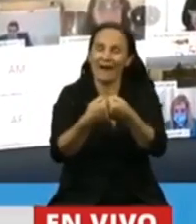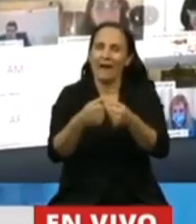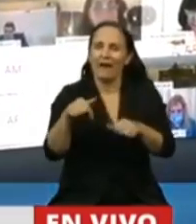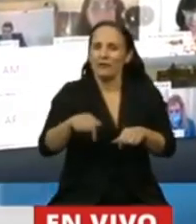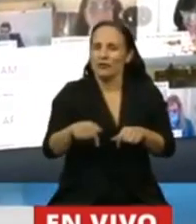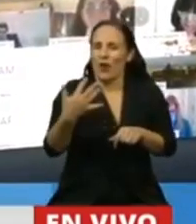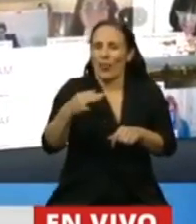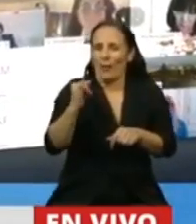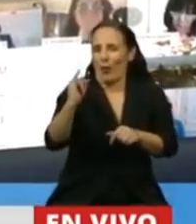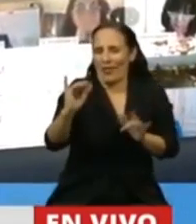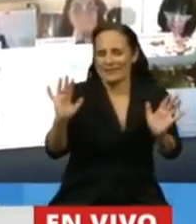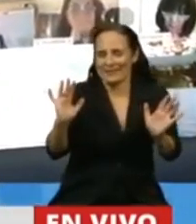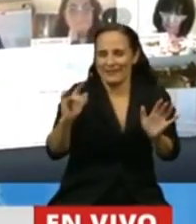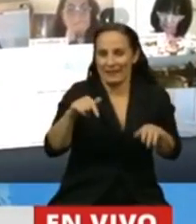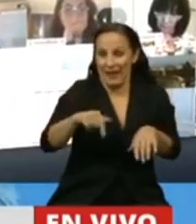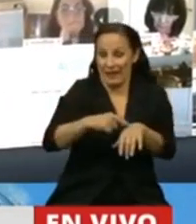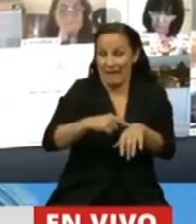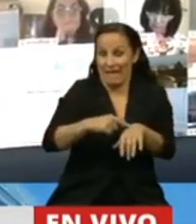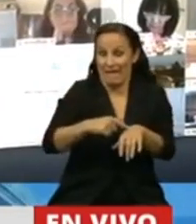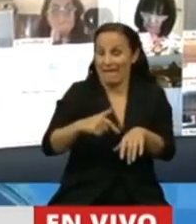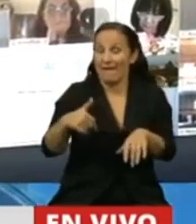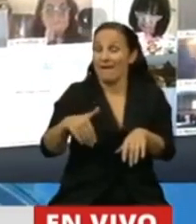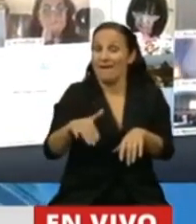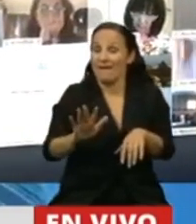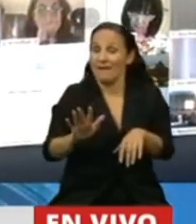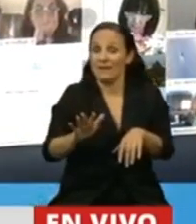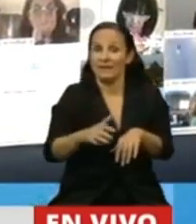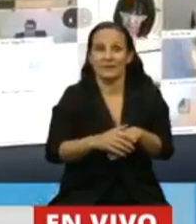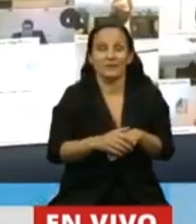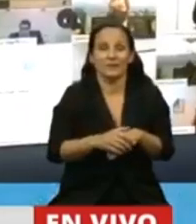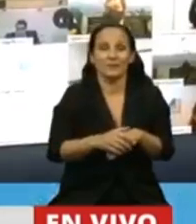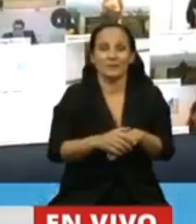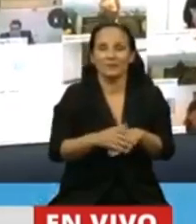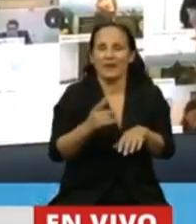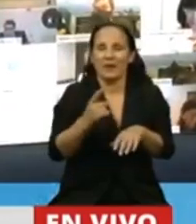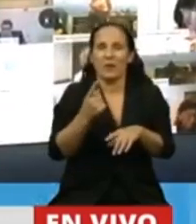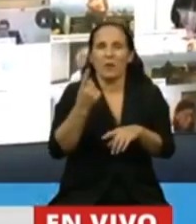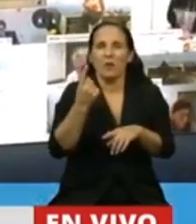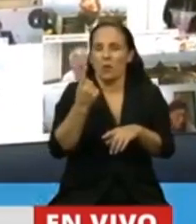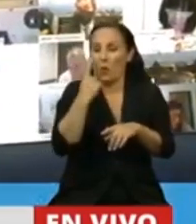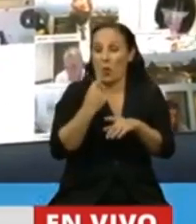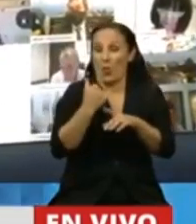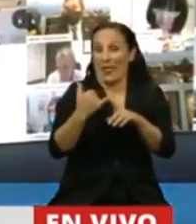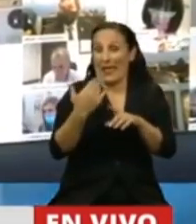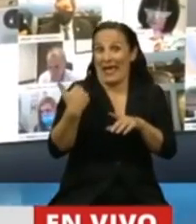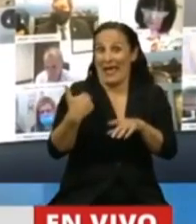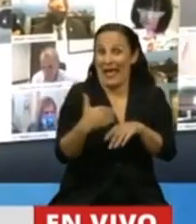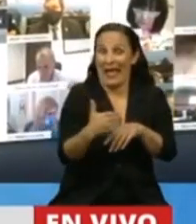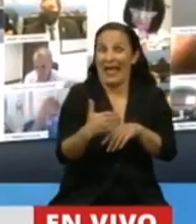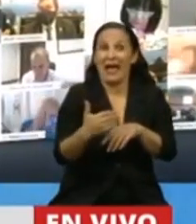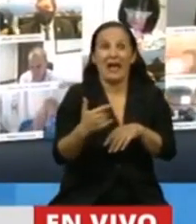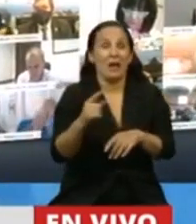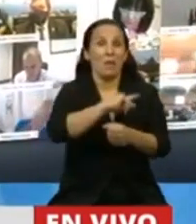presidente, que por estas horas, apenas día y medio, el Poder